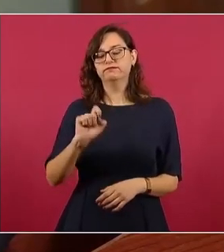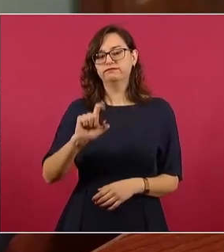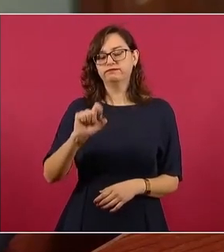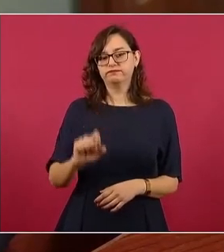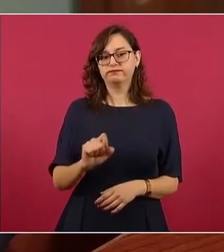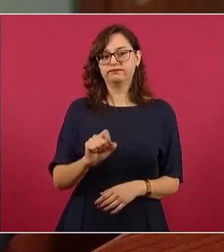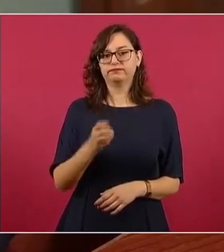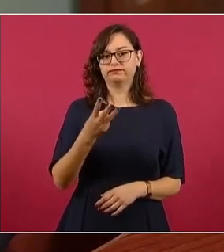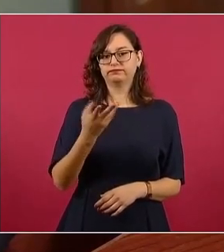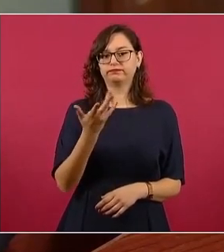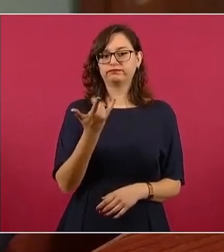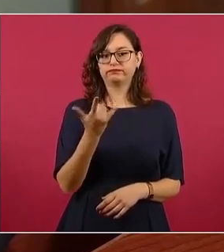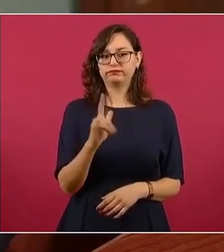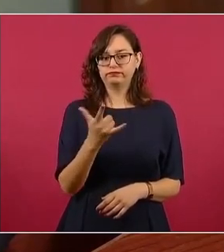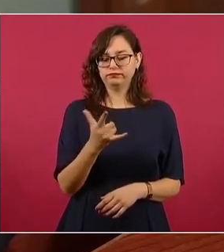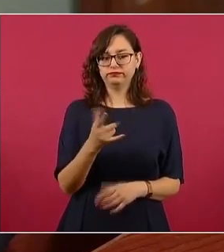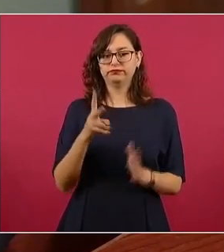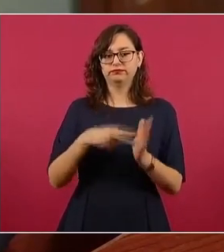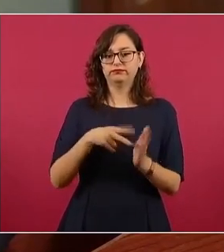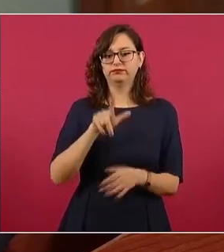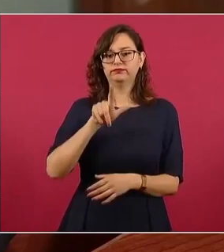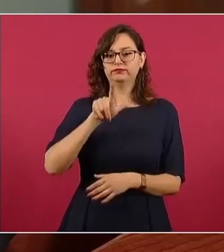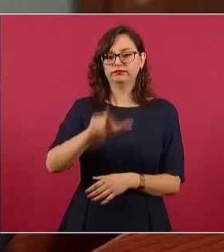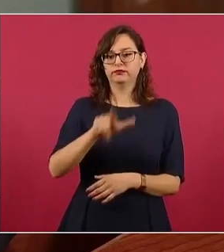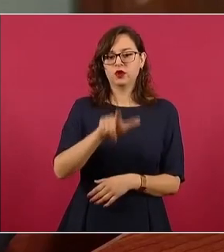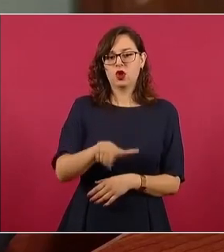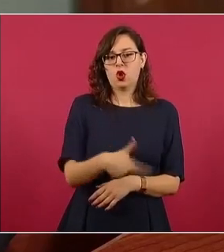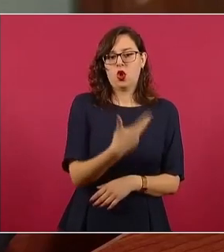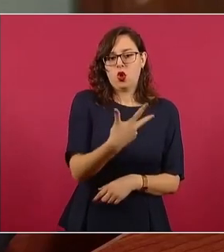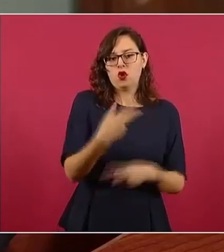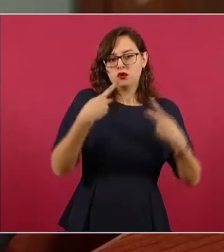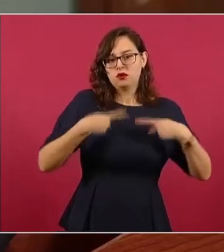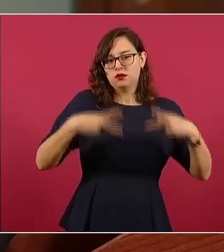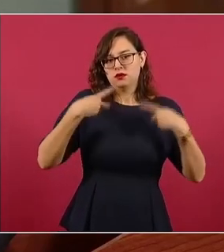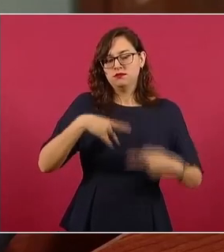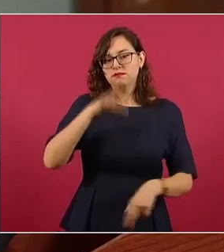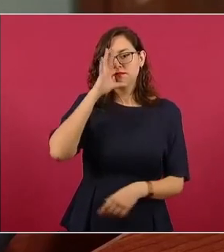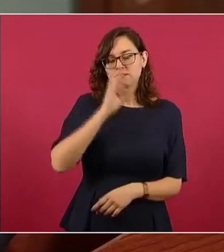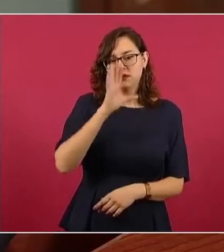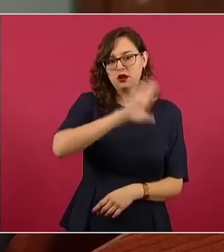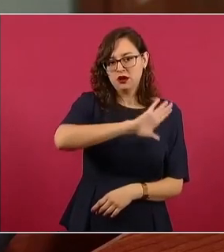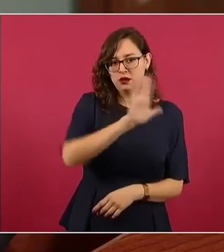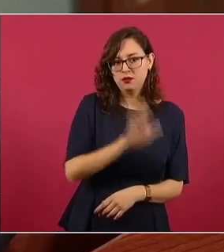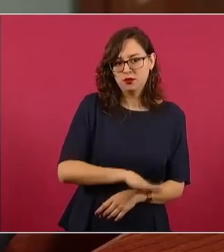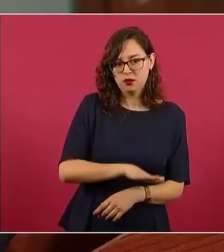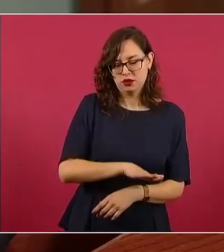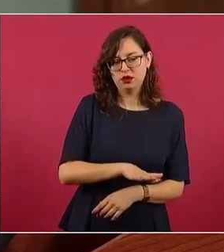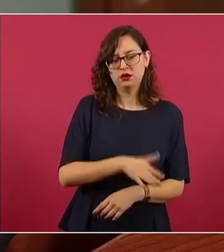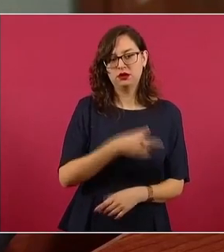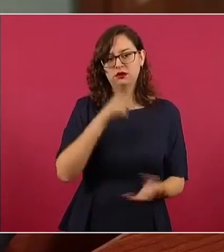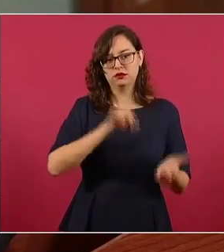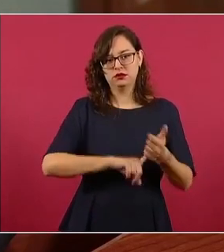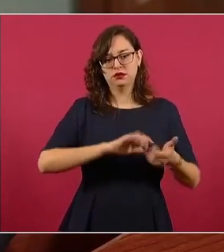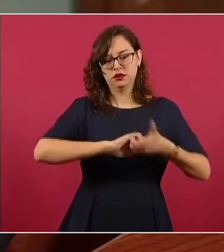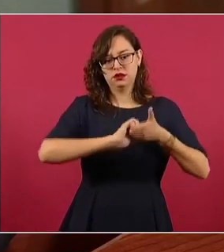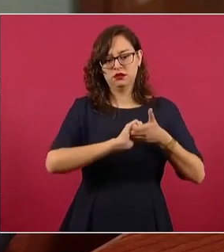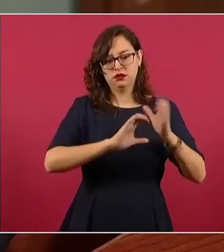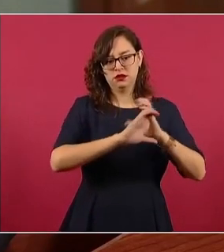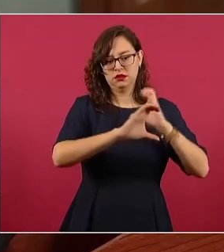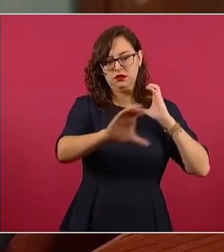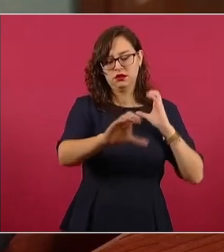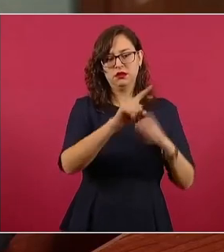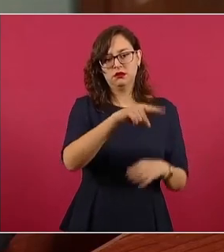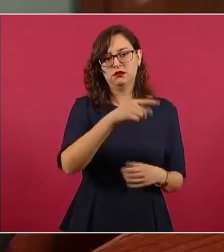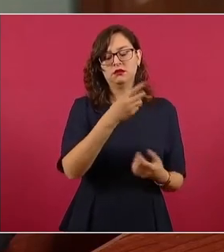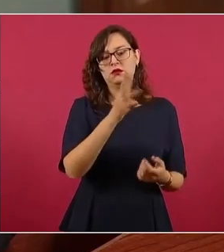donde murieron ocho migrantes que fueron encontrados muertos en un trailer en un estacionamiento de la tienda Walmart en